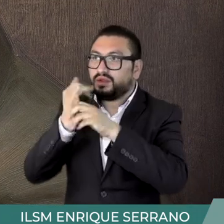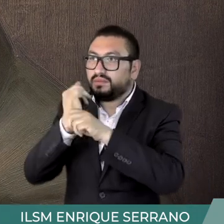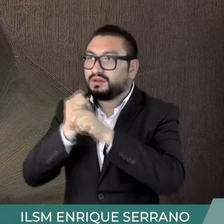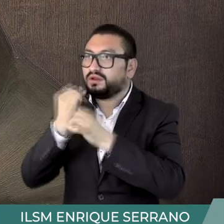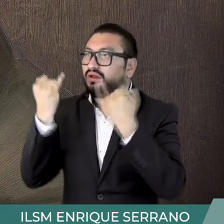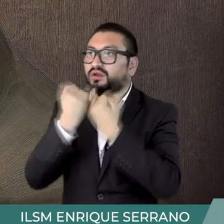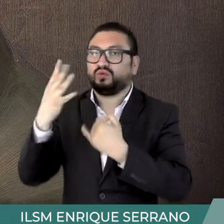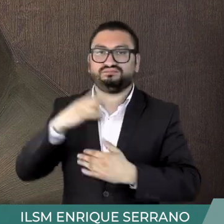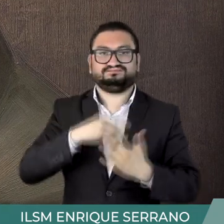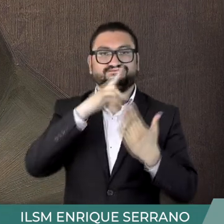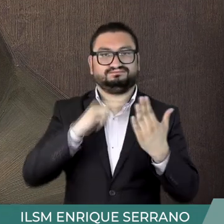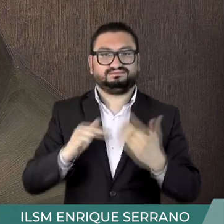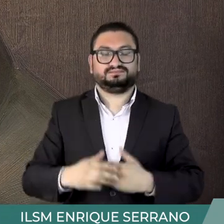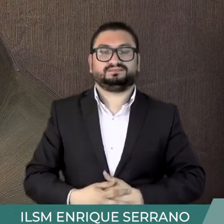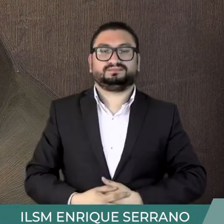estudiaba.